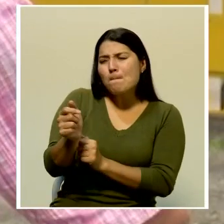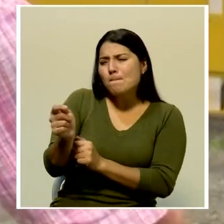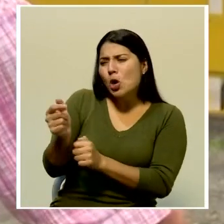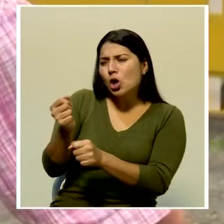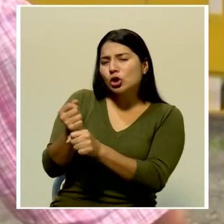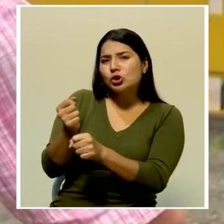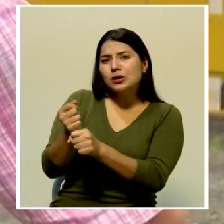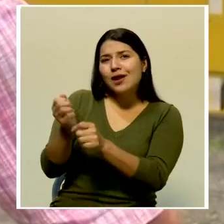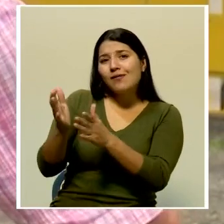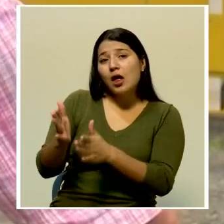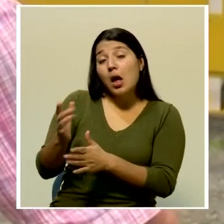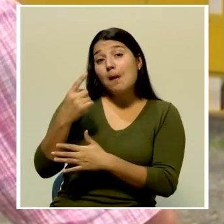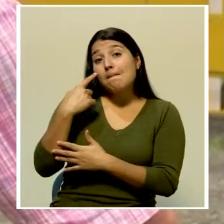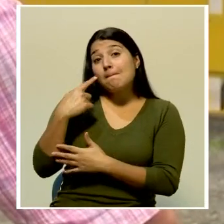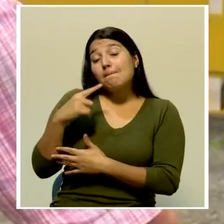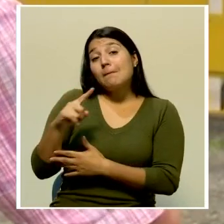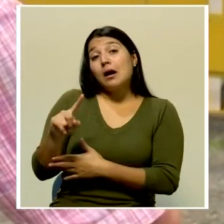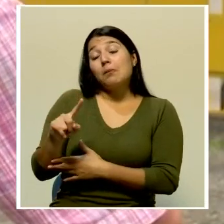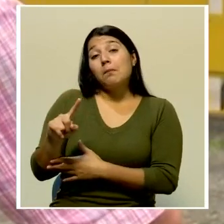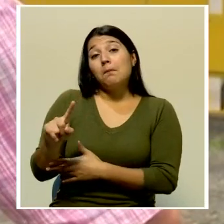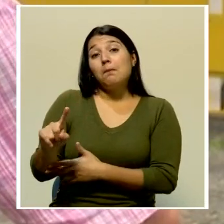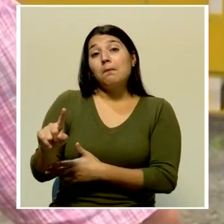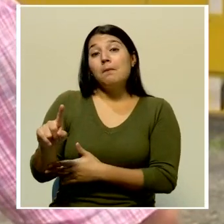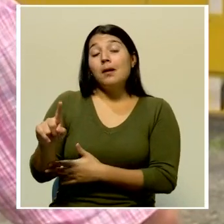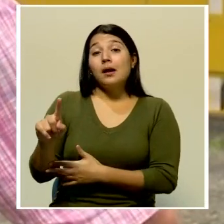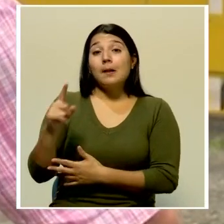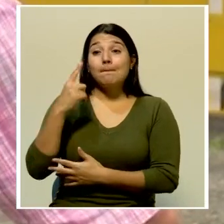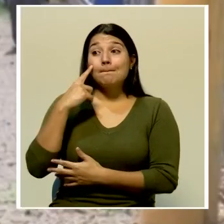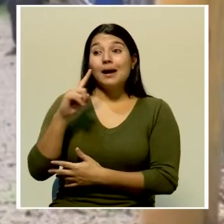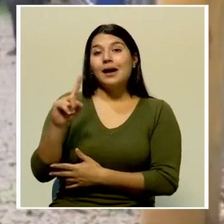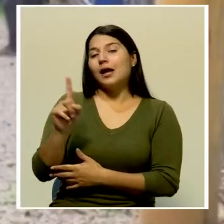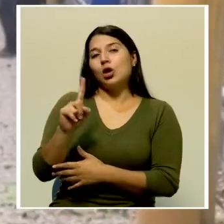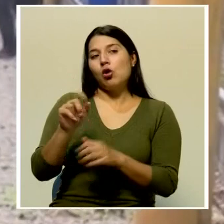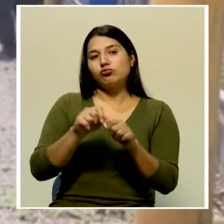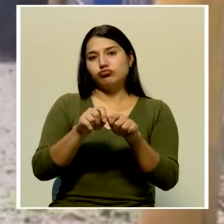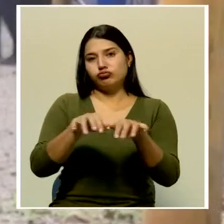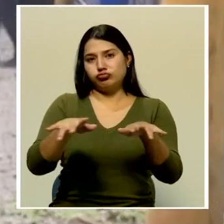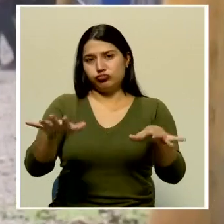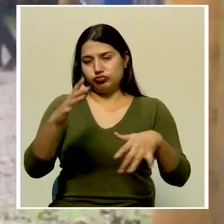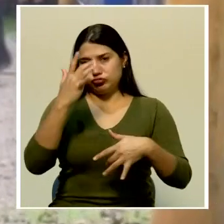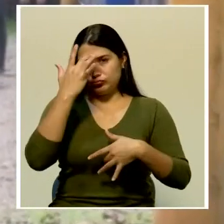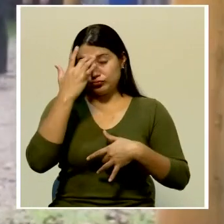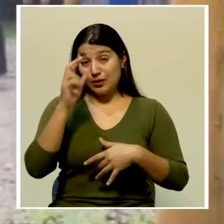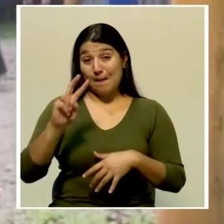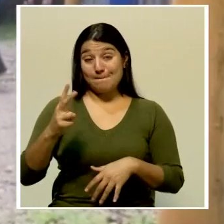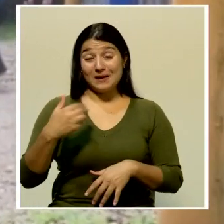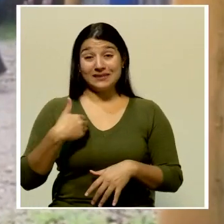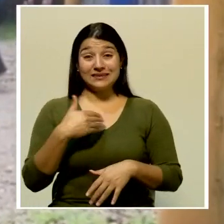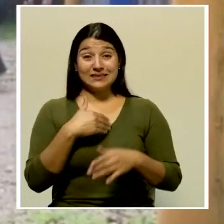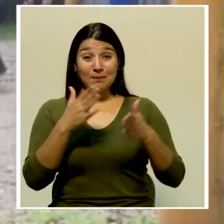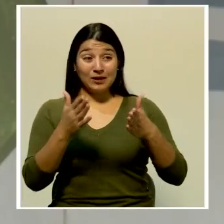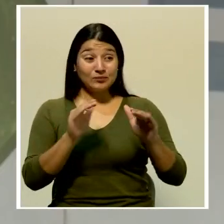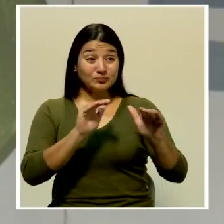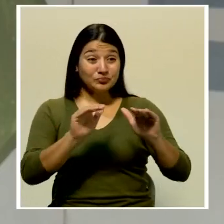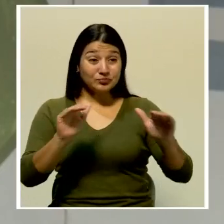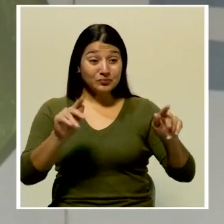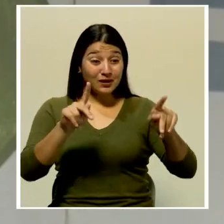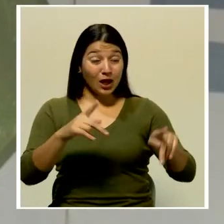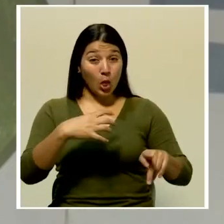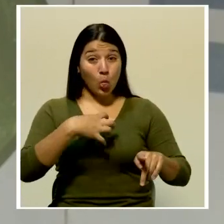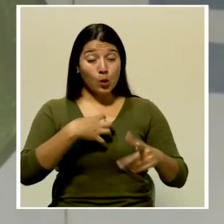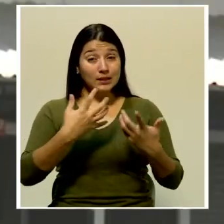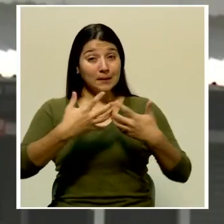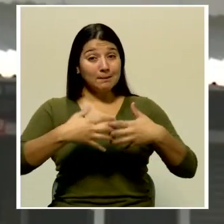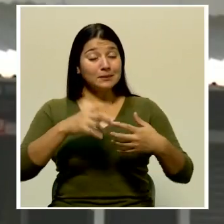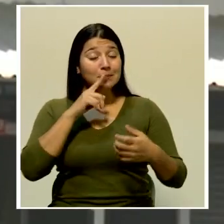no ir a hacer un contagio. El viceministro hizo un llamado a los dueños de empresas para que cumplan con la